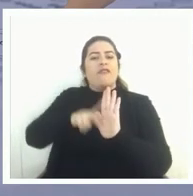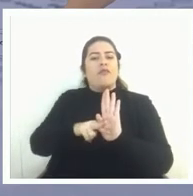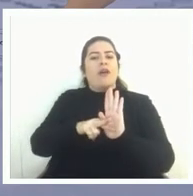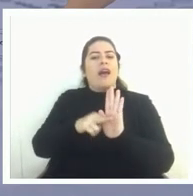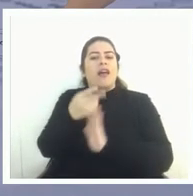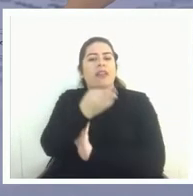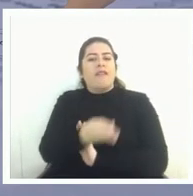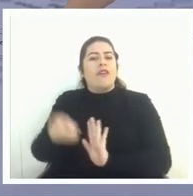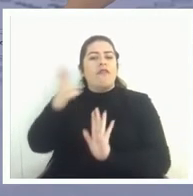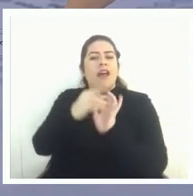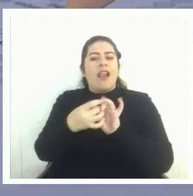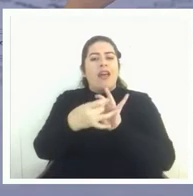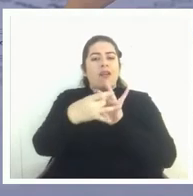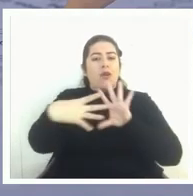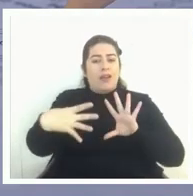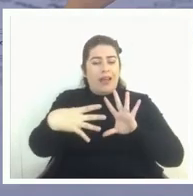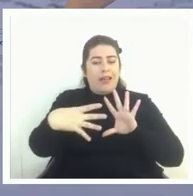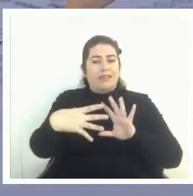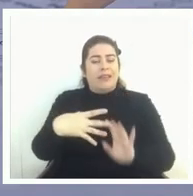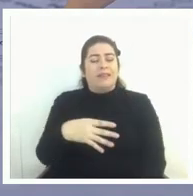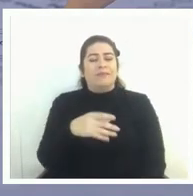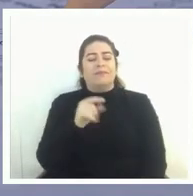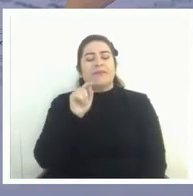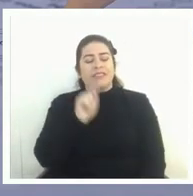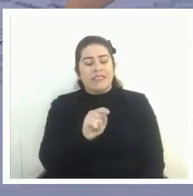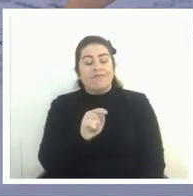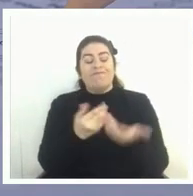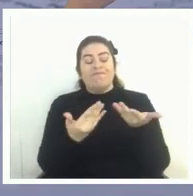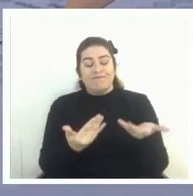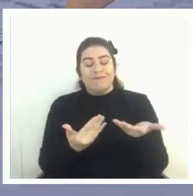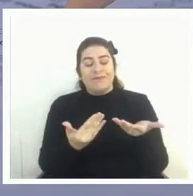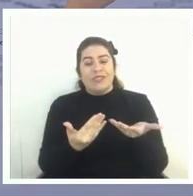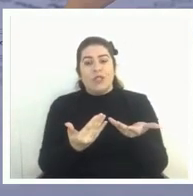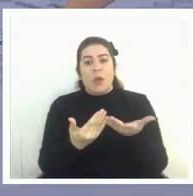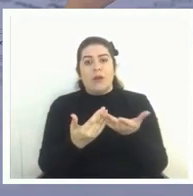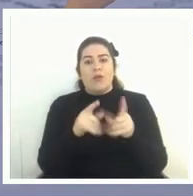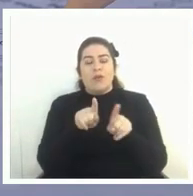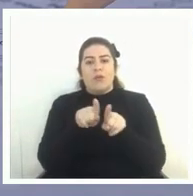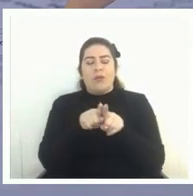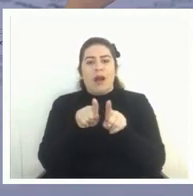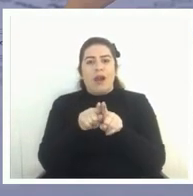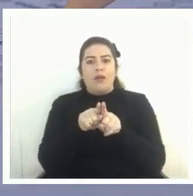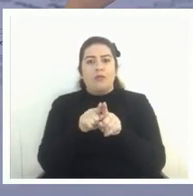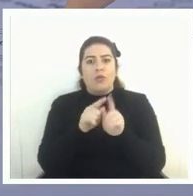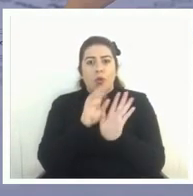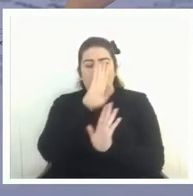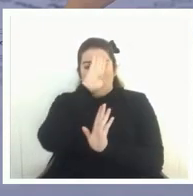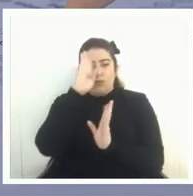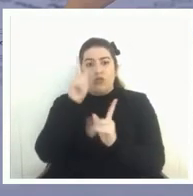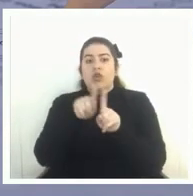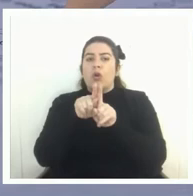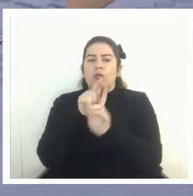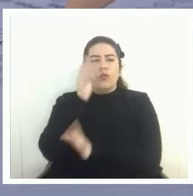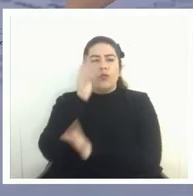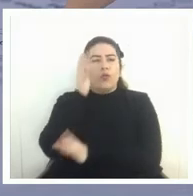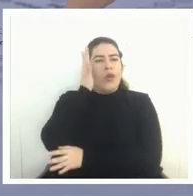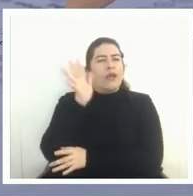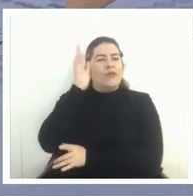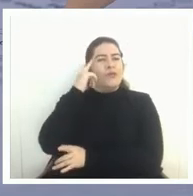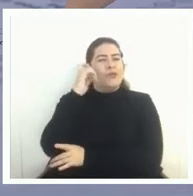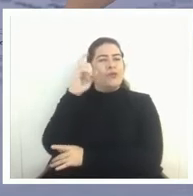eso hizo que realmente fuera bajo mucha presión con mucha ilusión y nos hizo